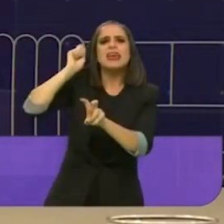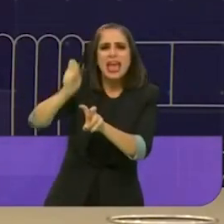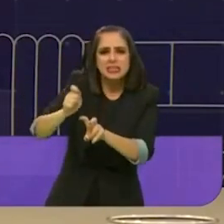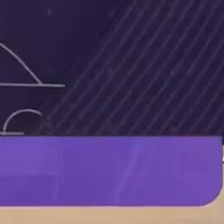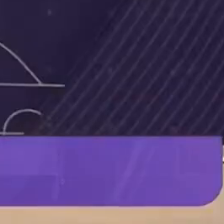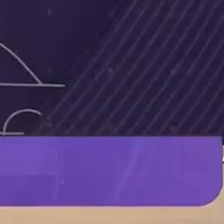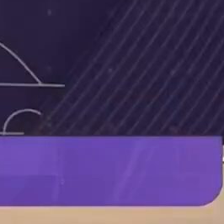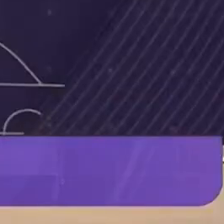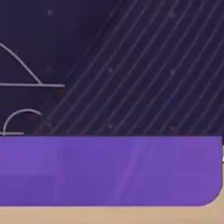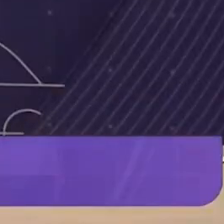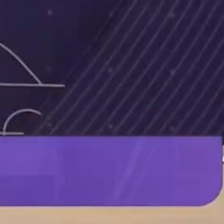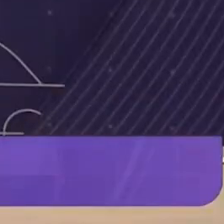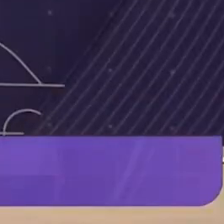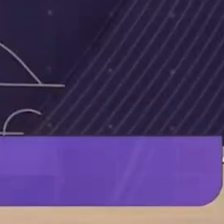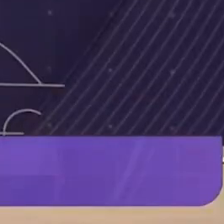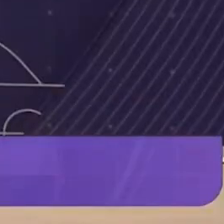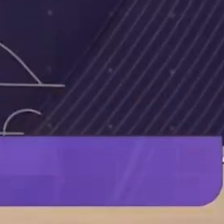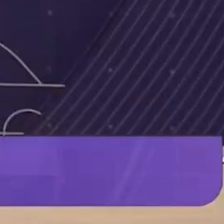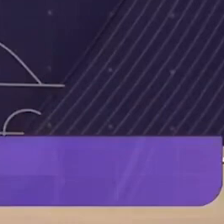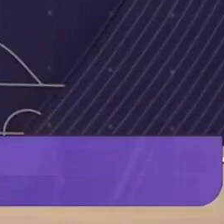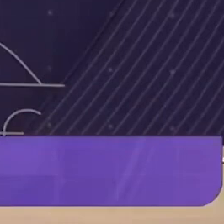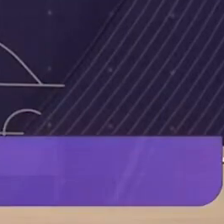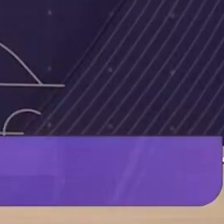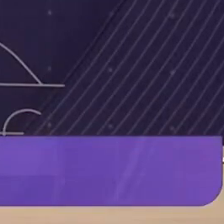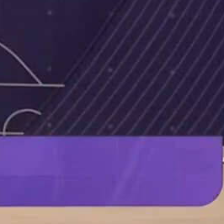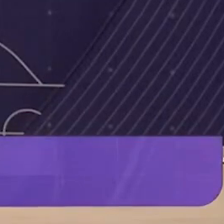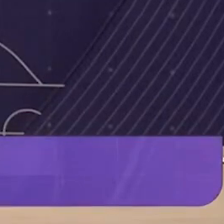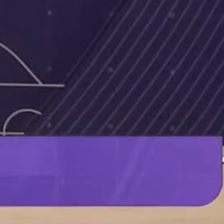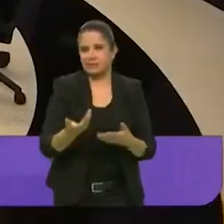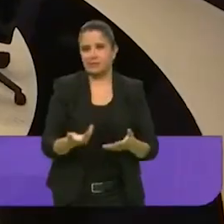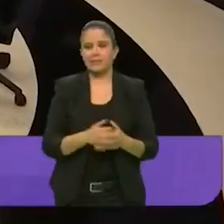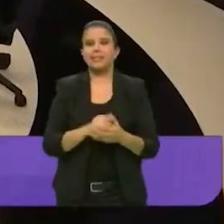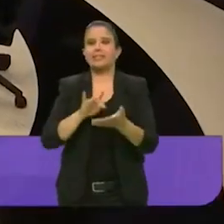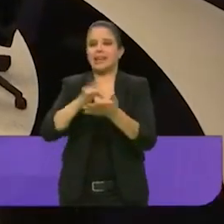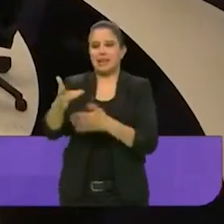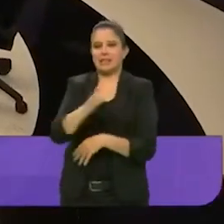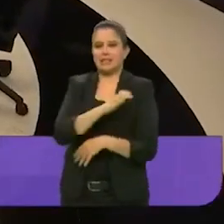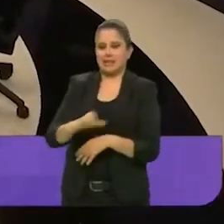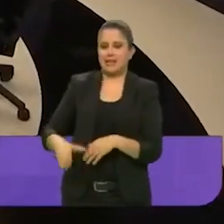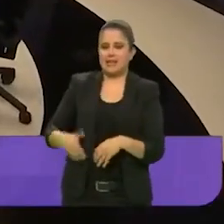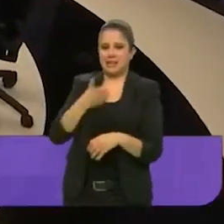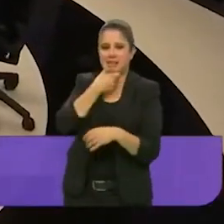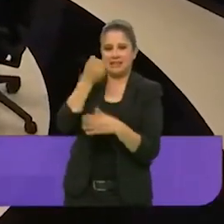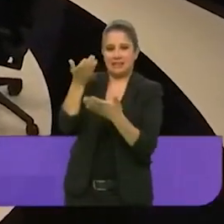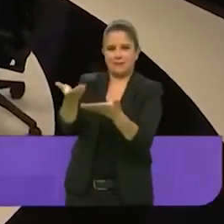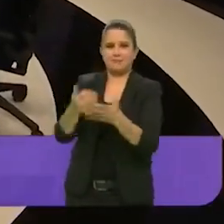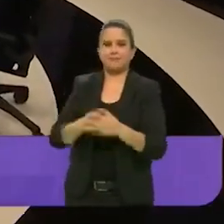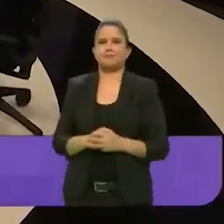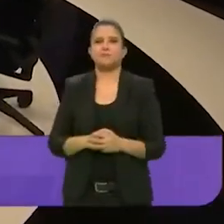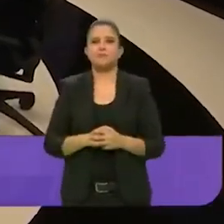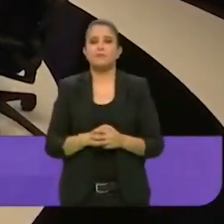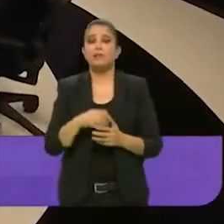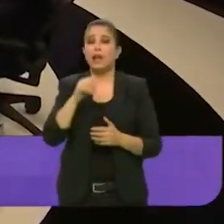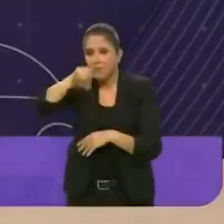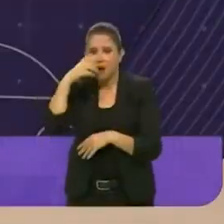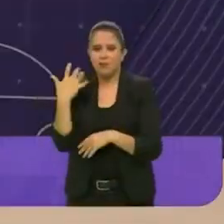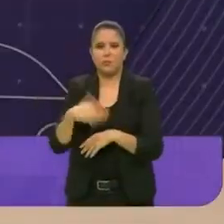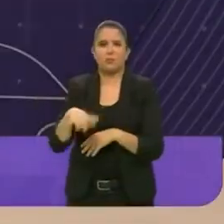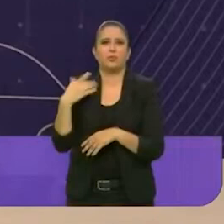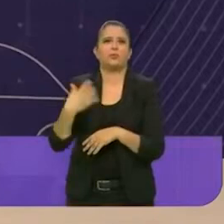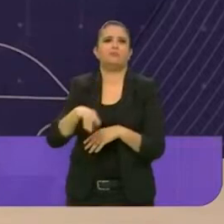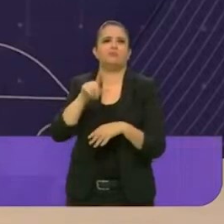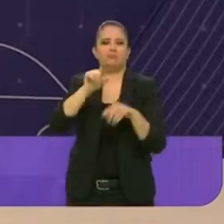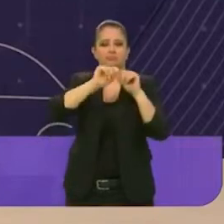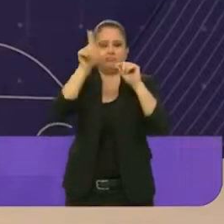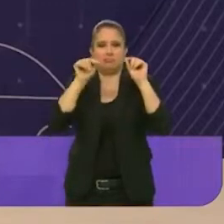infantiles. Clara Brugada enfiló sus baterías en edificar estancias para menores y adultos mayores. Vamos